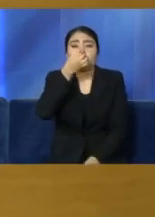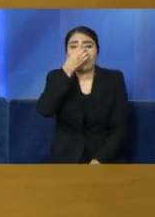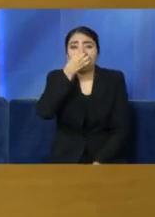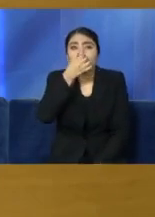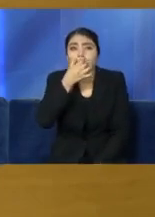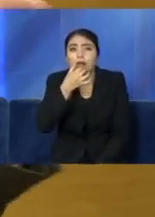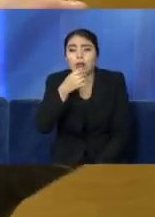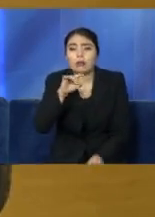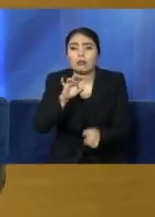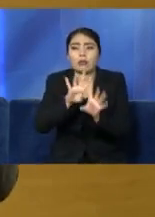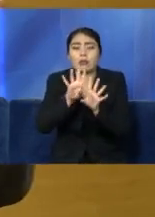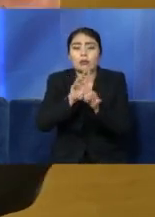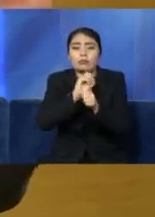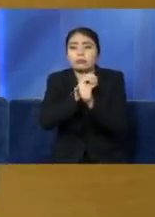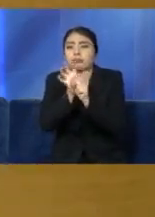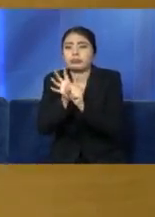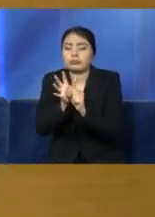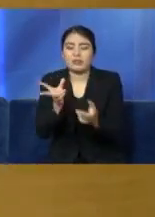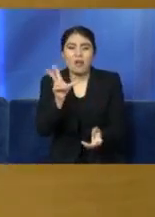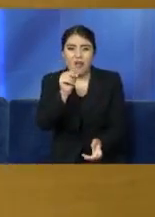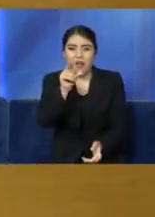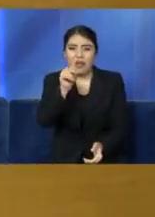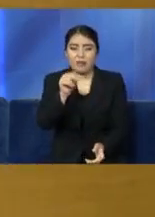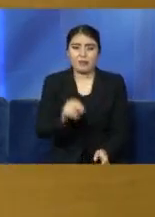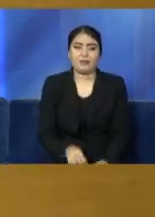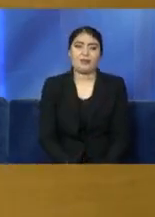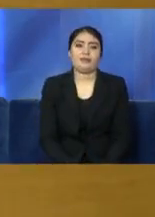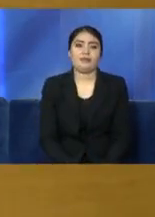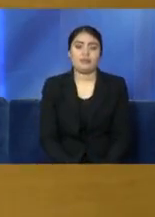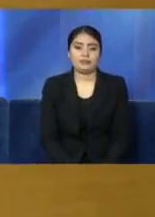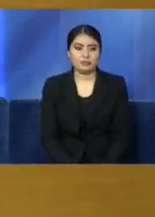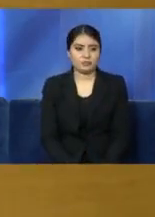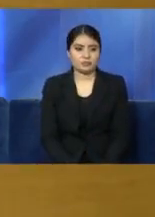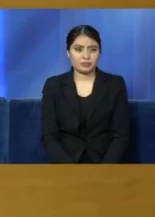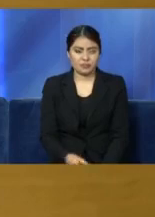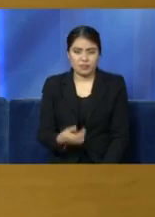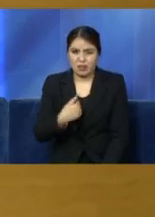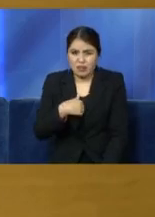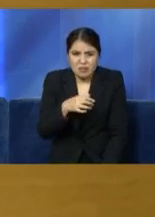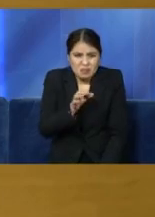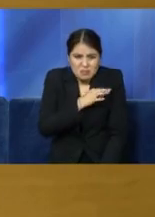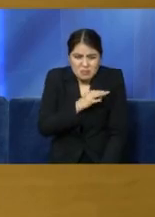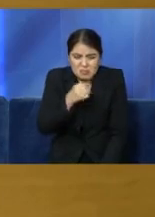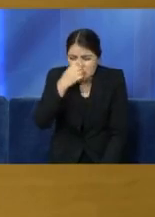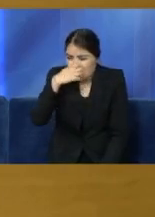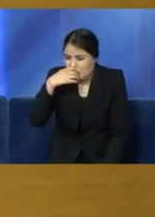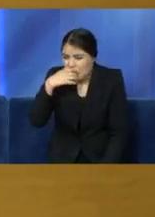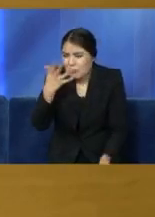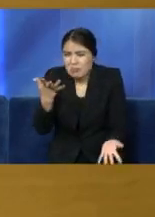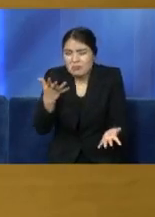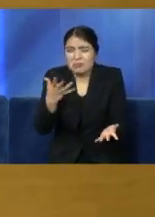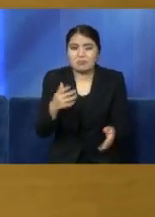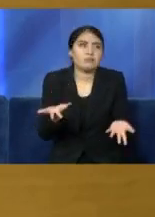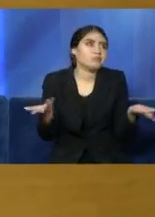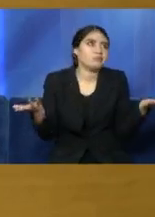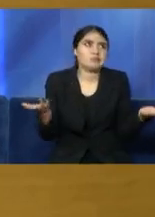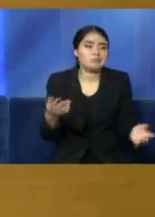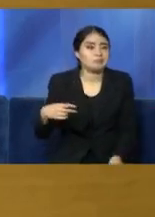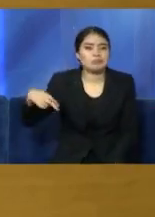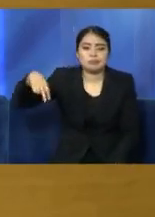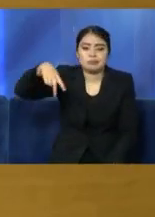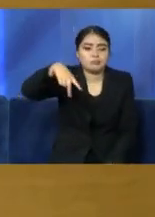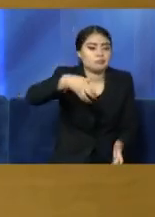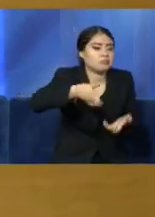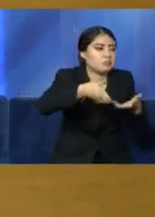gripa normal, estacional, de la que hay todo el año, de la que podemos agarrar entrando